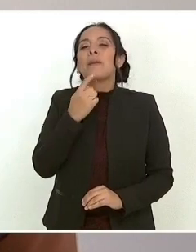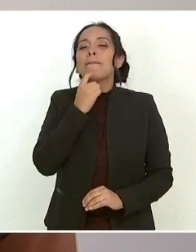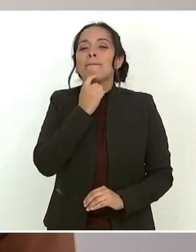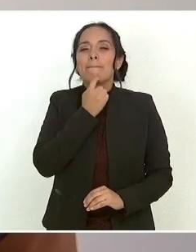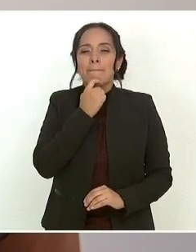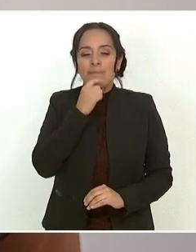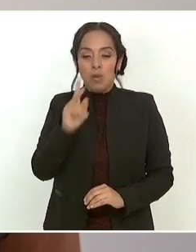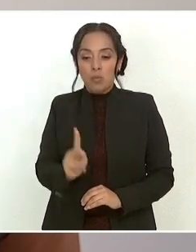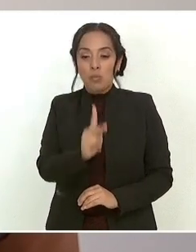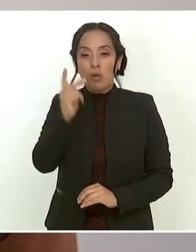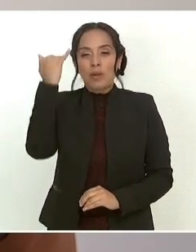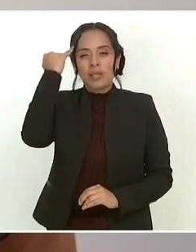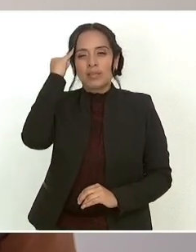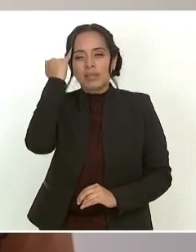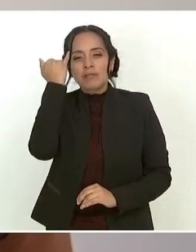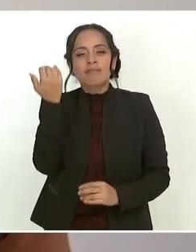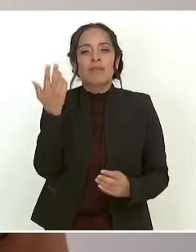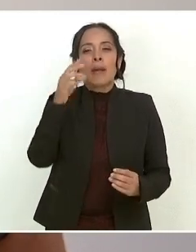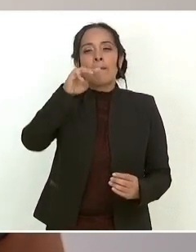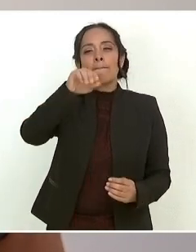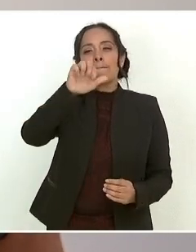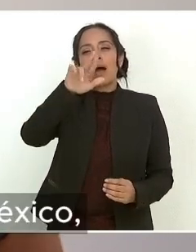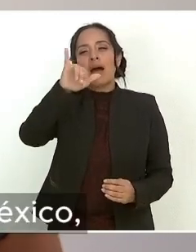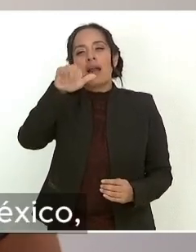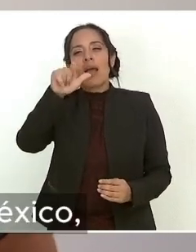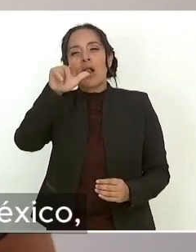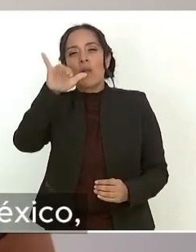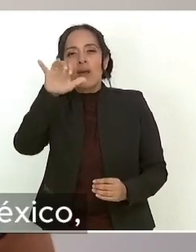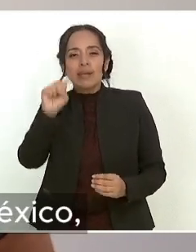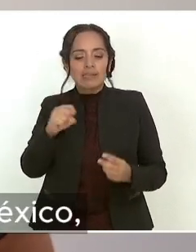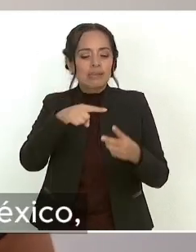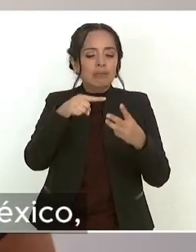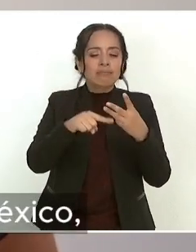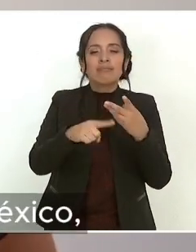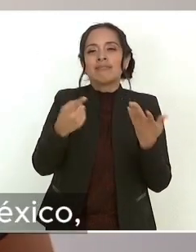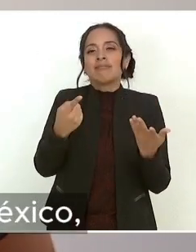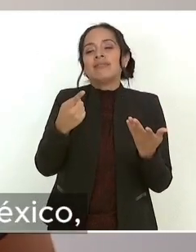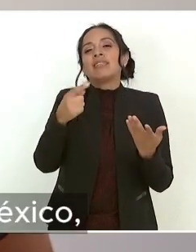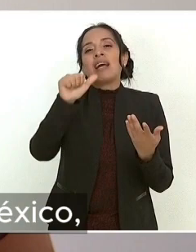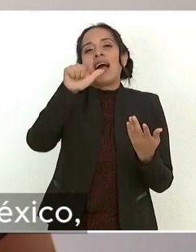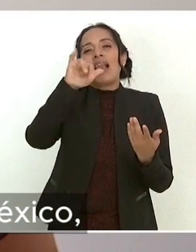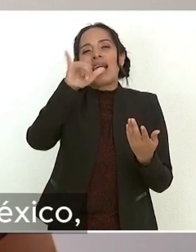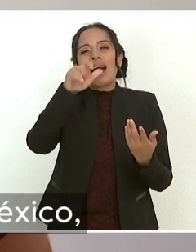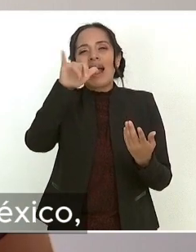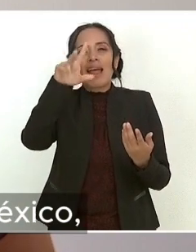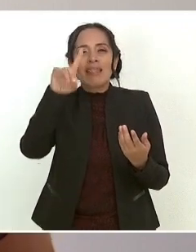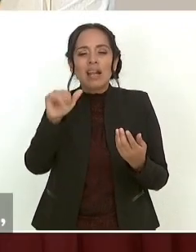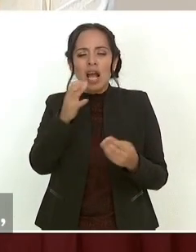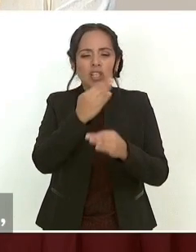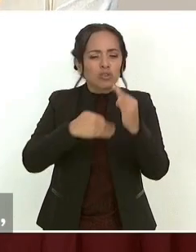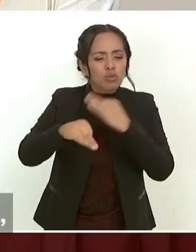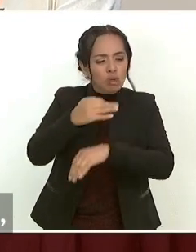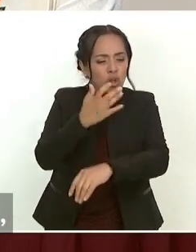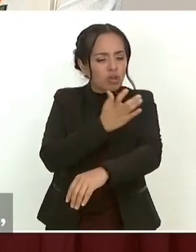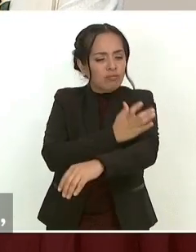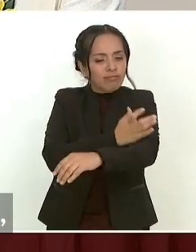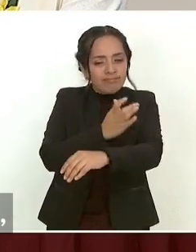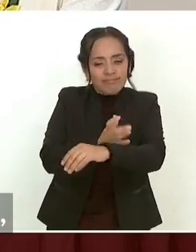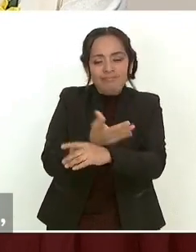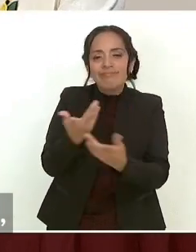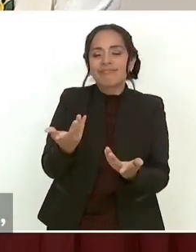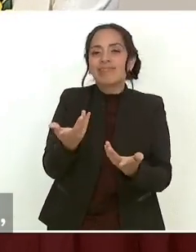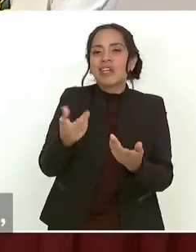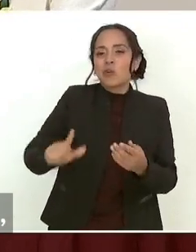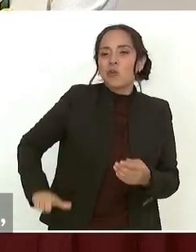Agradecer a María Luisa Alvores, a Alejandra Fraustro, a todos los compañeros del Gobierno de México, acá está Concheiro,